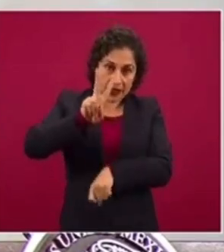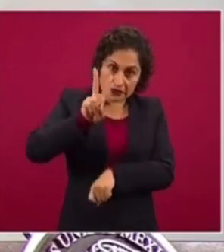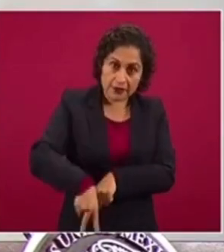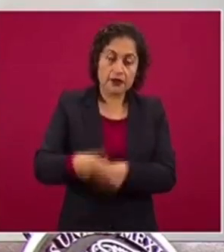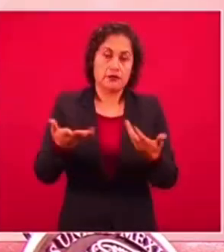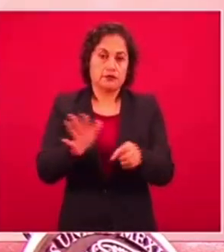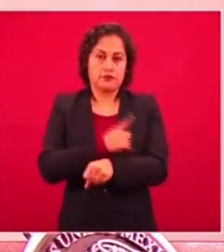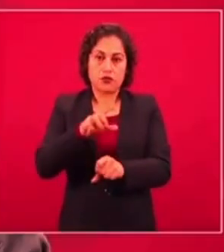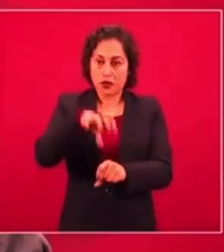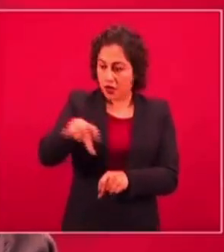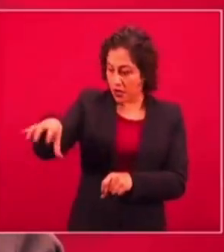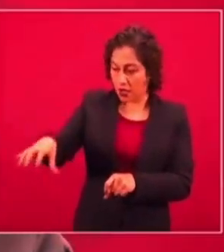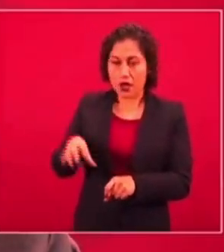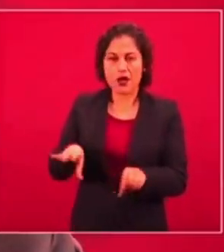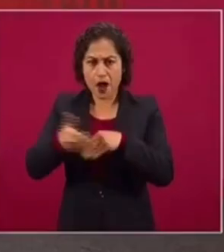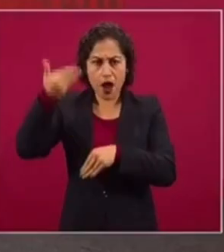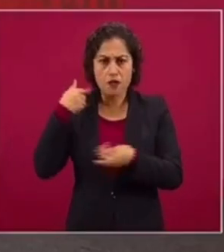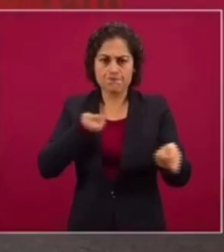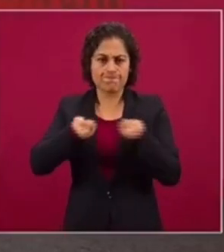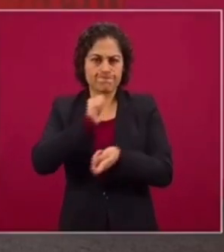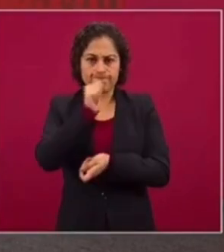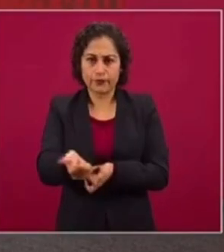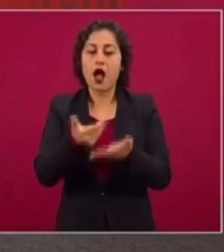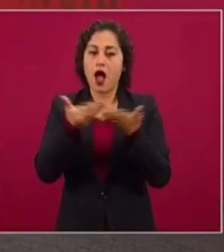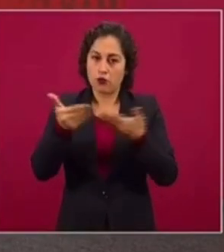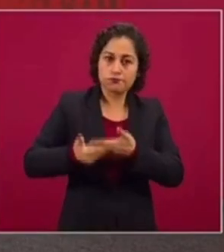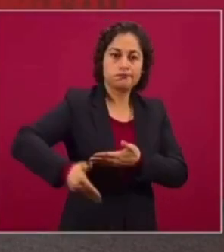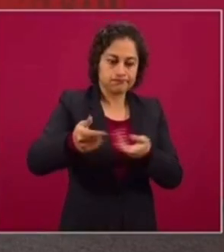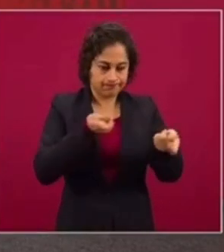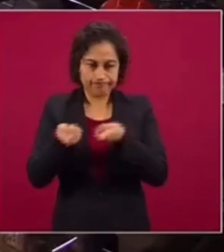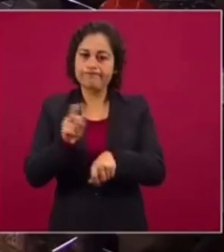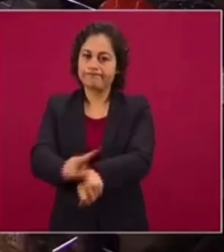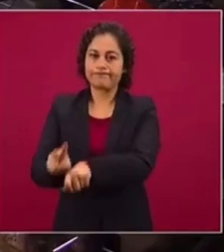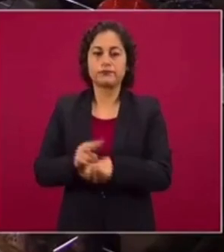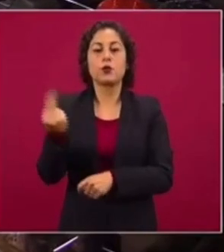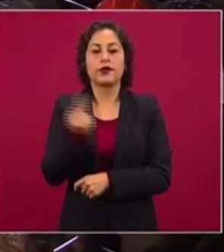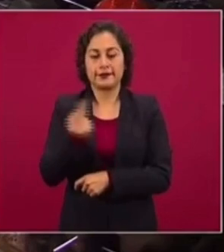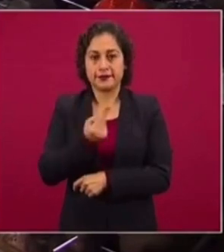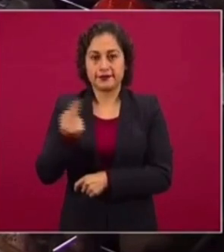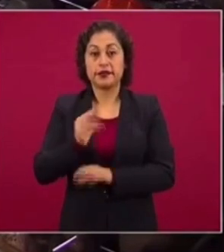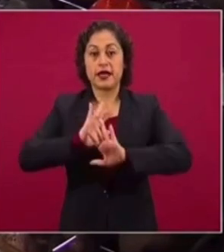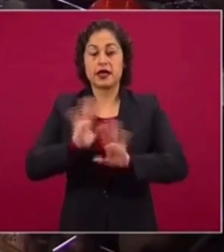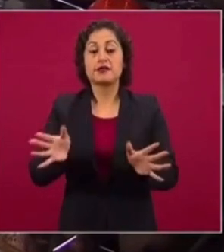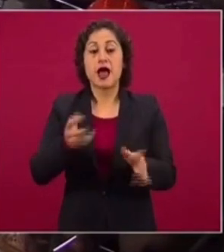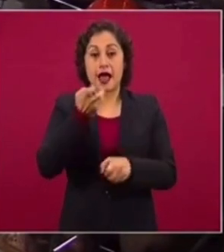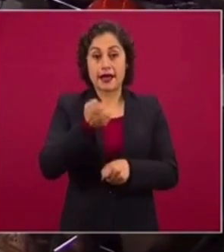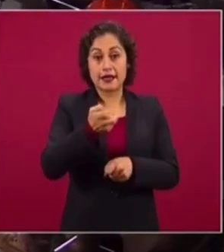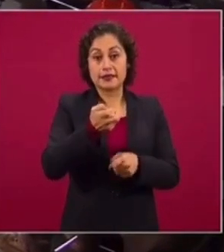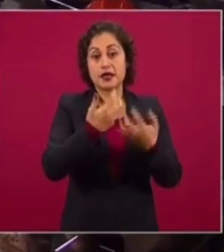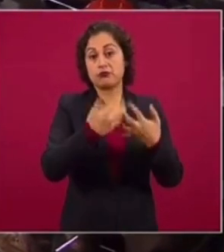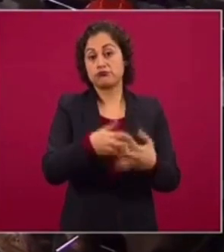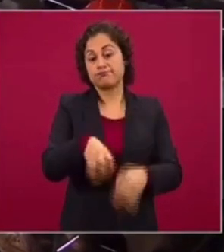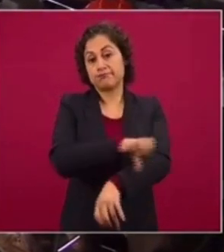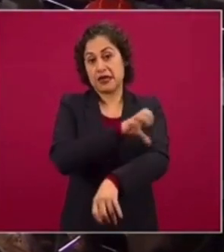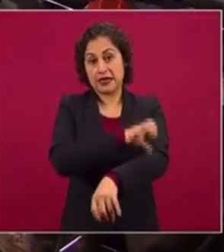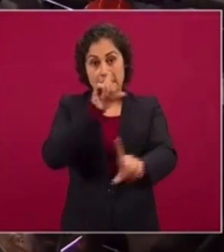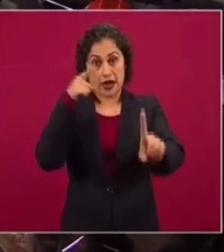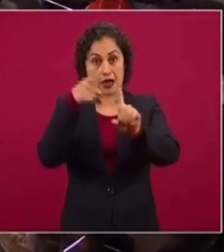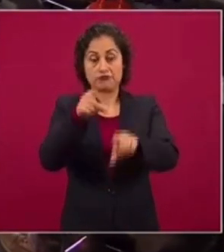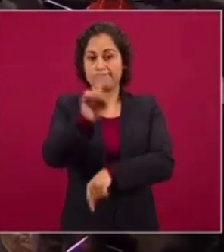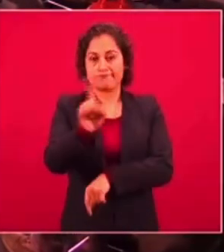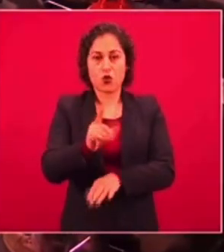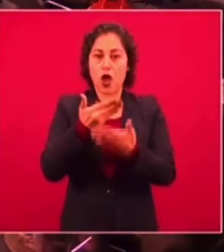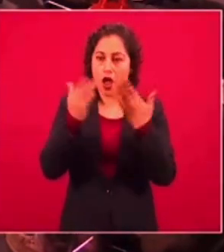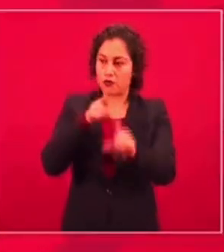¿Por qué esta situación? De optar entre inconvenientes. Ya no va a ser la generación de energía eléctrica lo principal, sino la